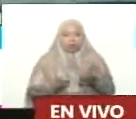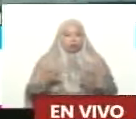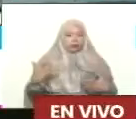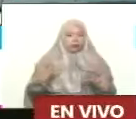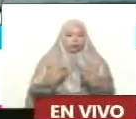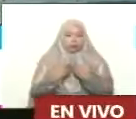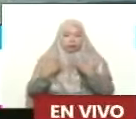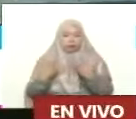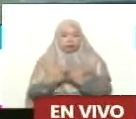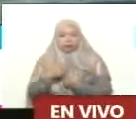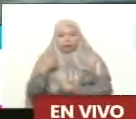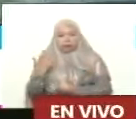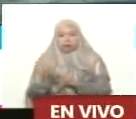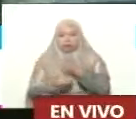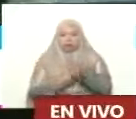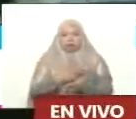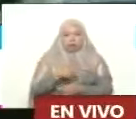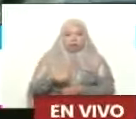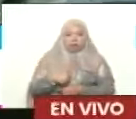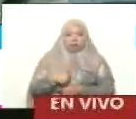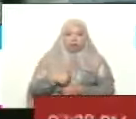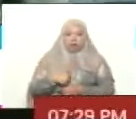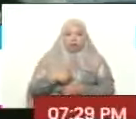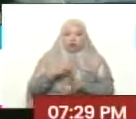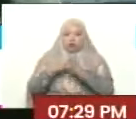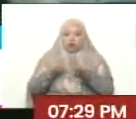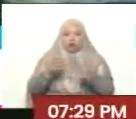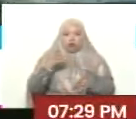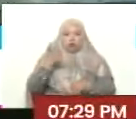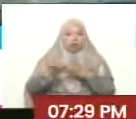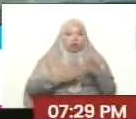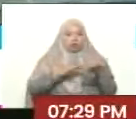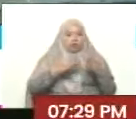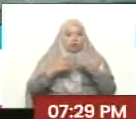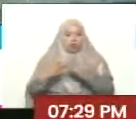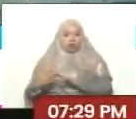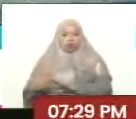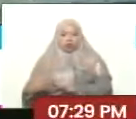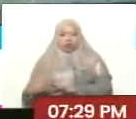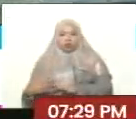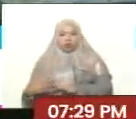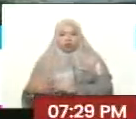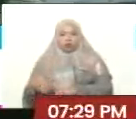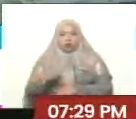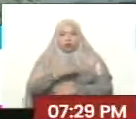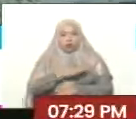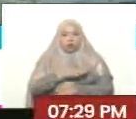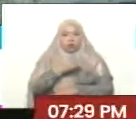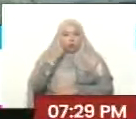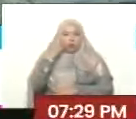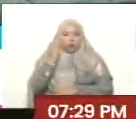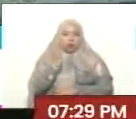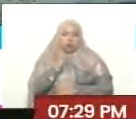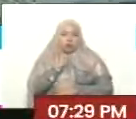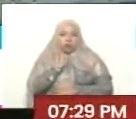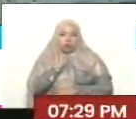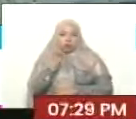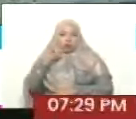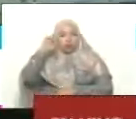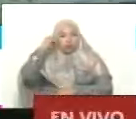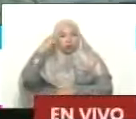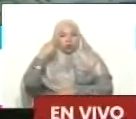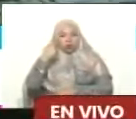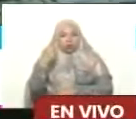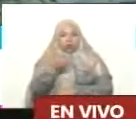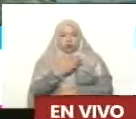Incendios provocados por norte, sur, este y oeste. Y el propio Evo se fue personalmente, yo lo recuerdo,